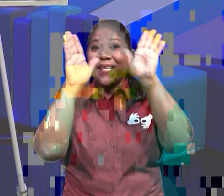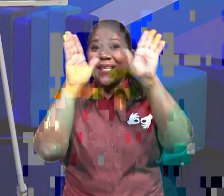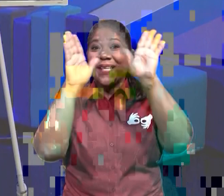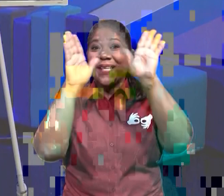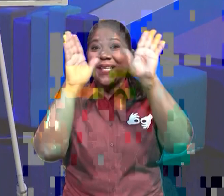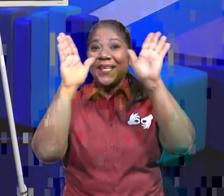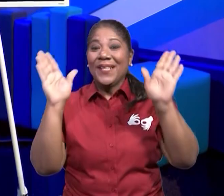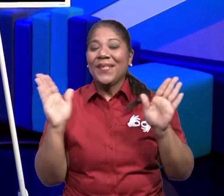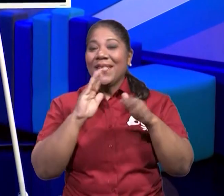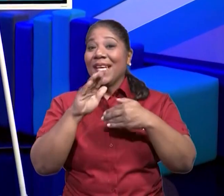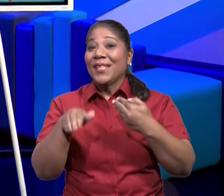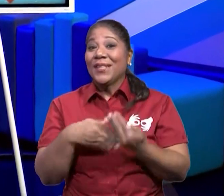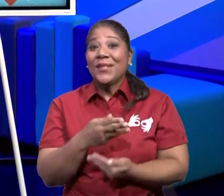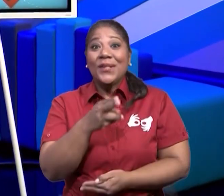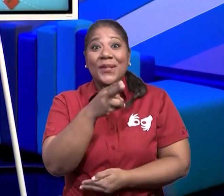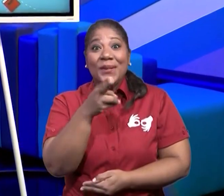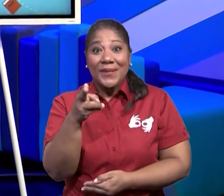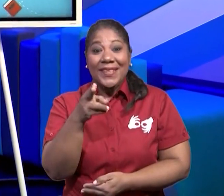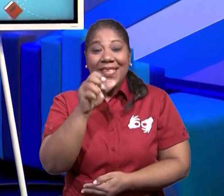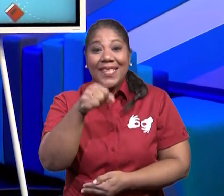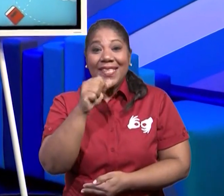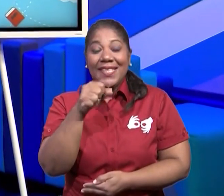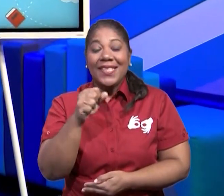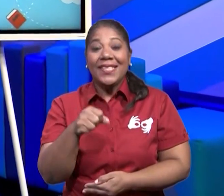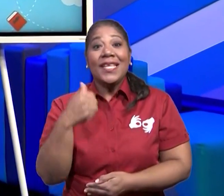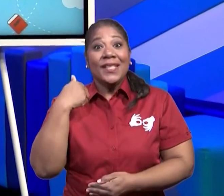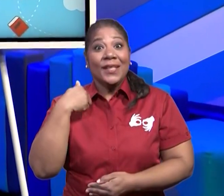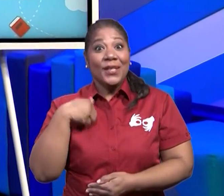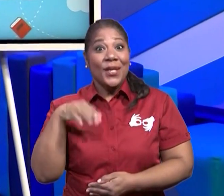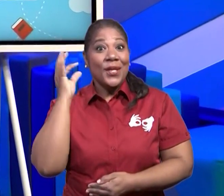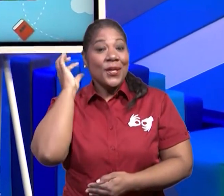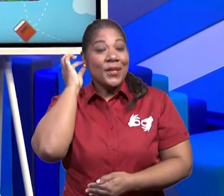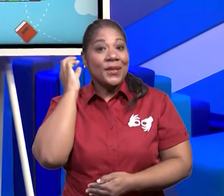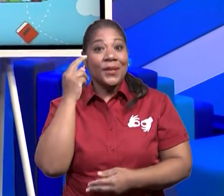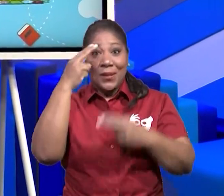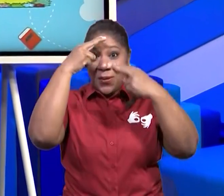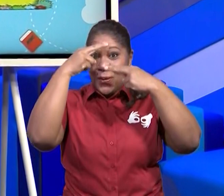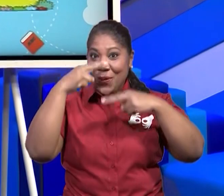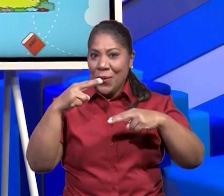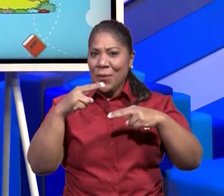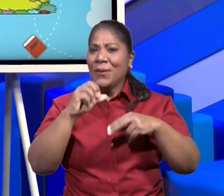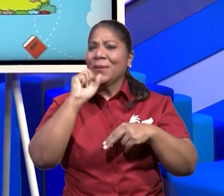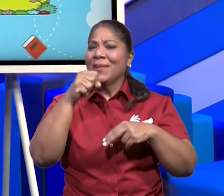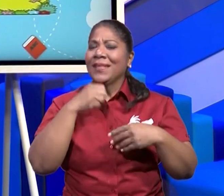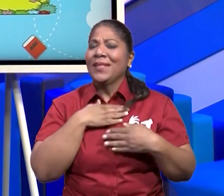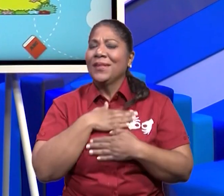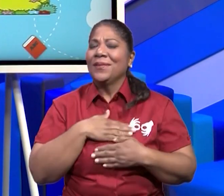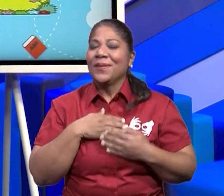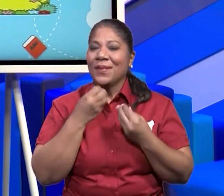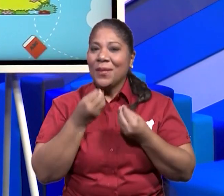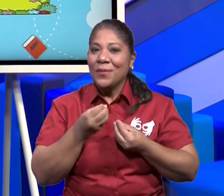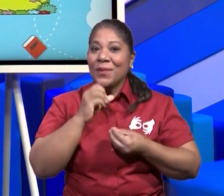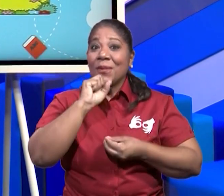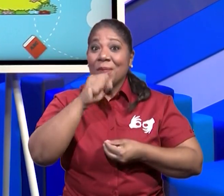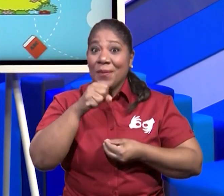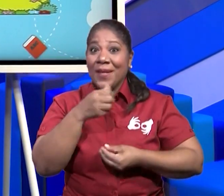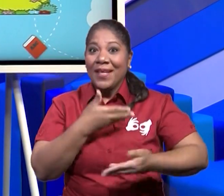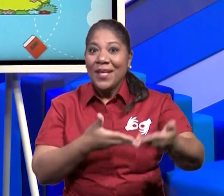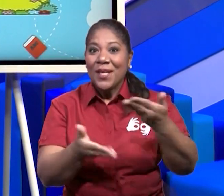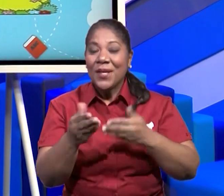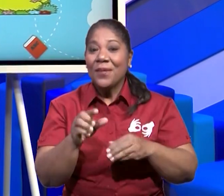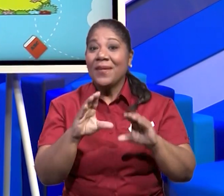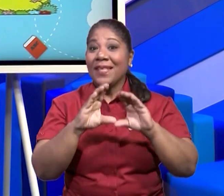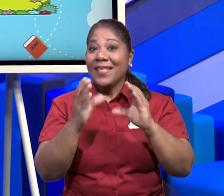Muy buen día tengan todos y todas. Para mí es un honor y un placer compartir con ustedes la asignatura de